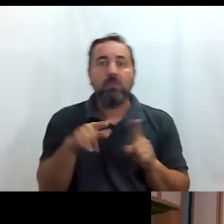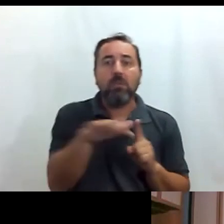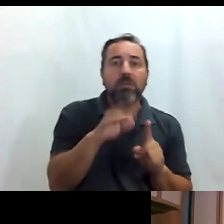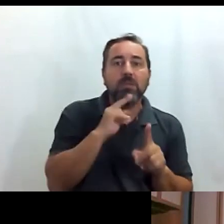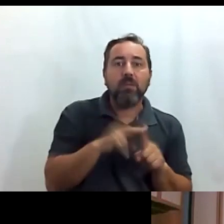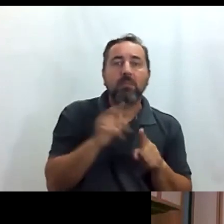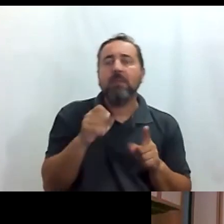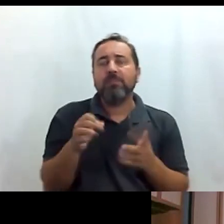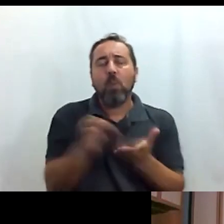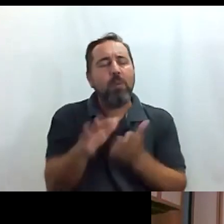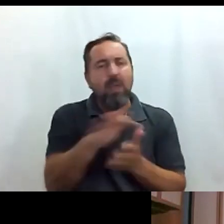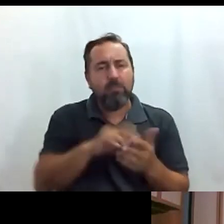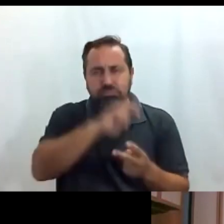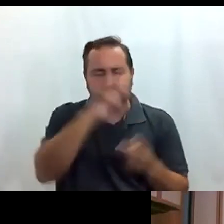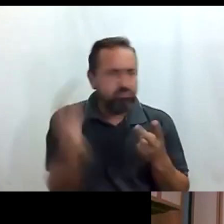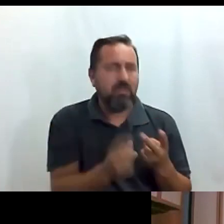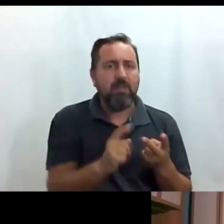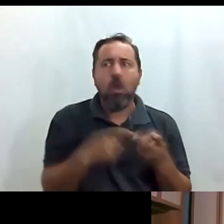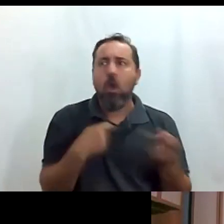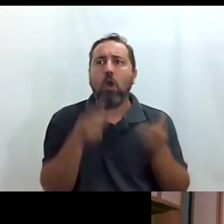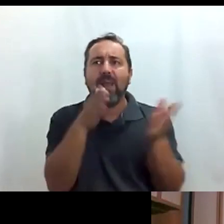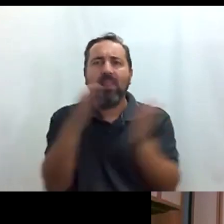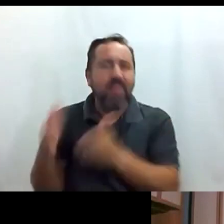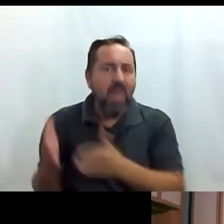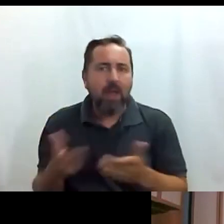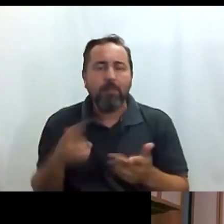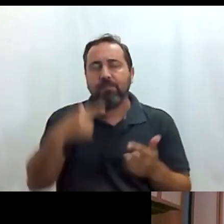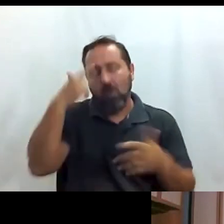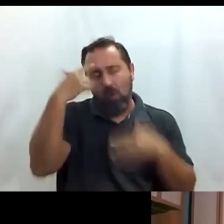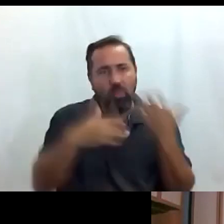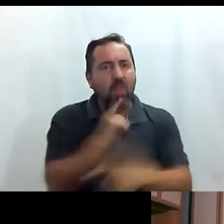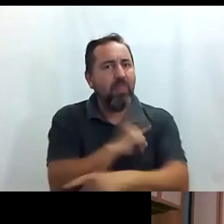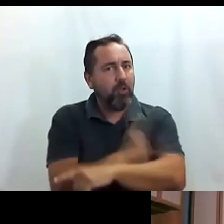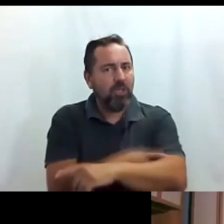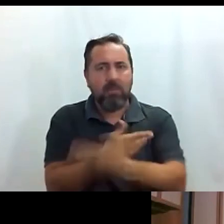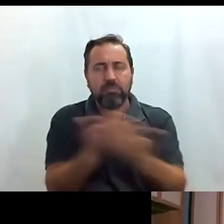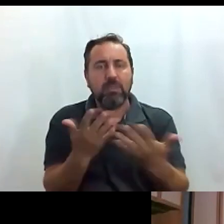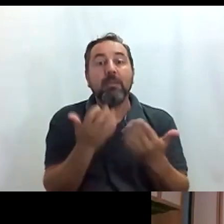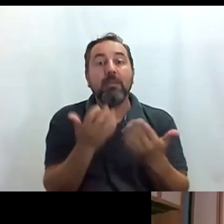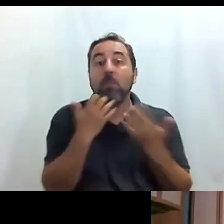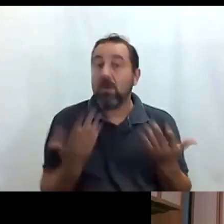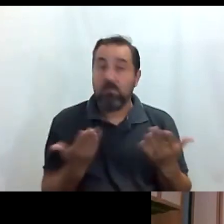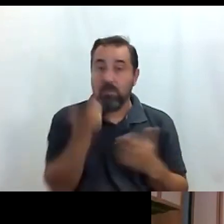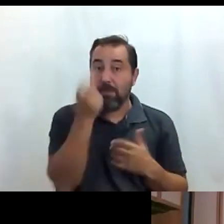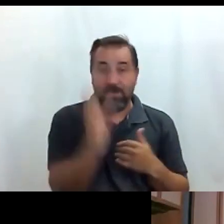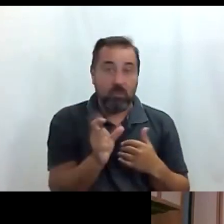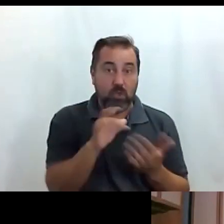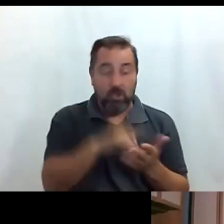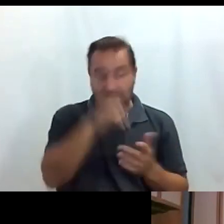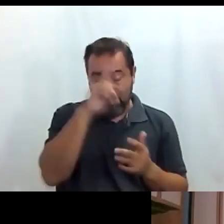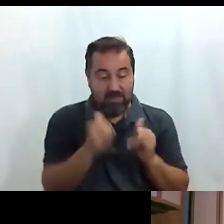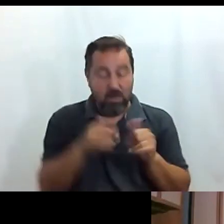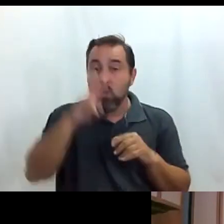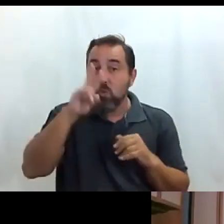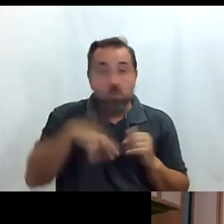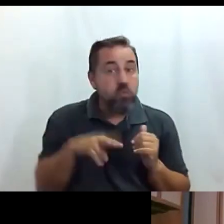diversa tienes oferta comercial oferta de ocio deportiva y tal pero por ejemplo una persona que nunca haya venido a Madrid pues